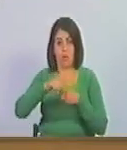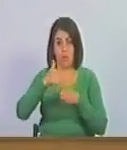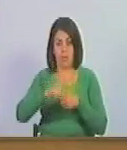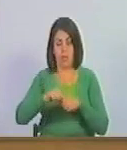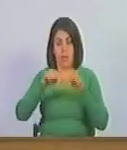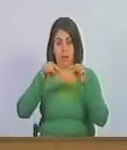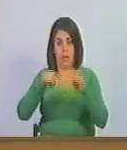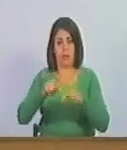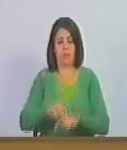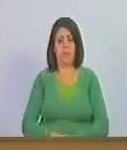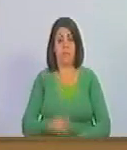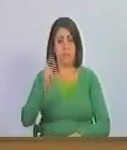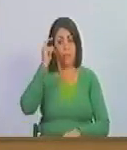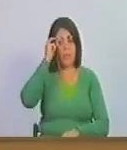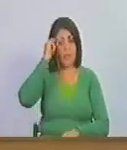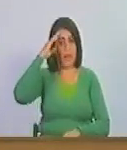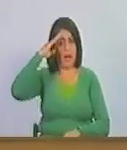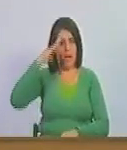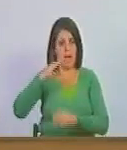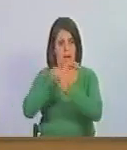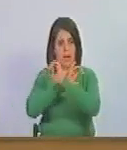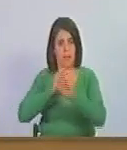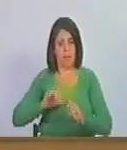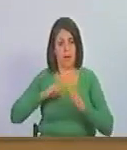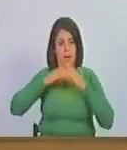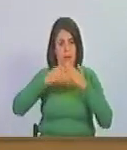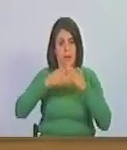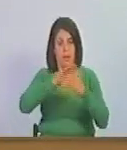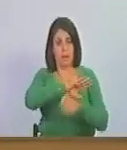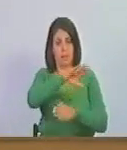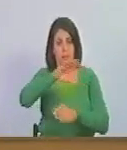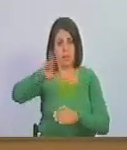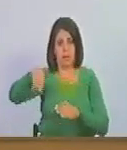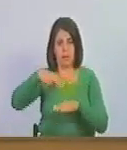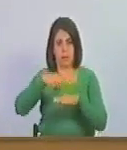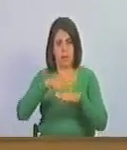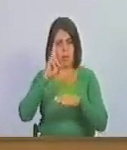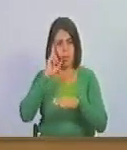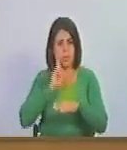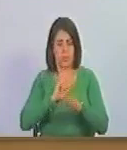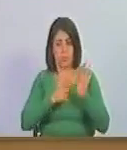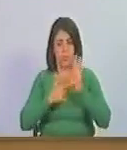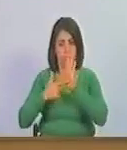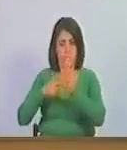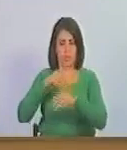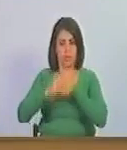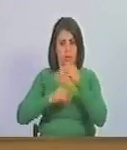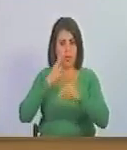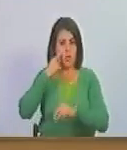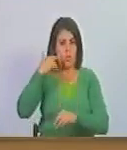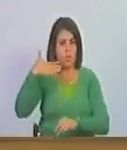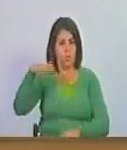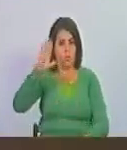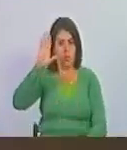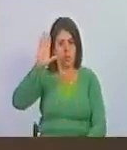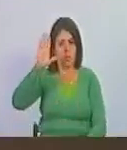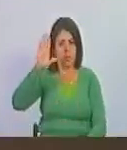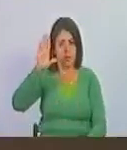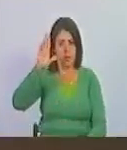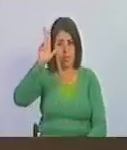y día de la armada nacional bolivariana tírvanse manifestarlo con la señal de costumbre